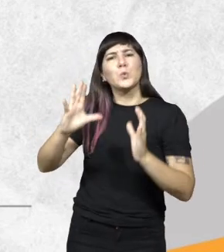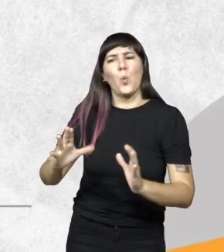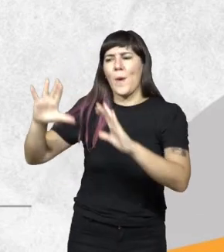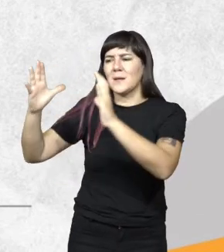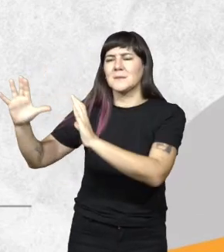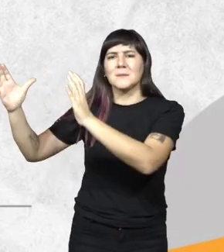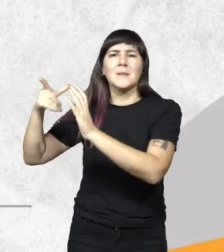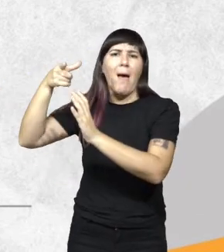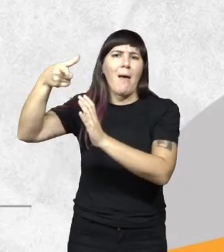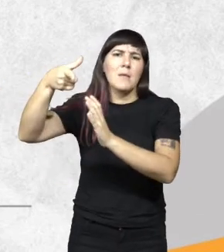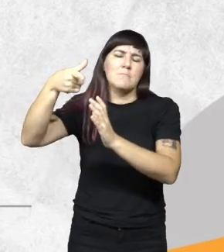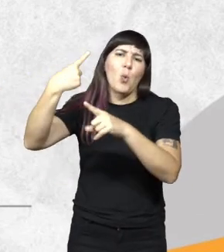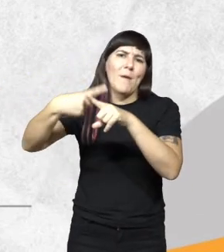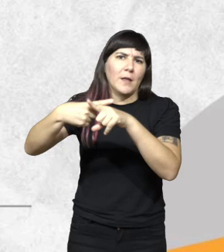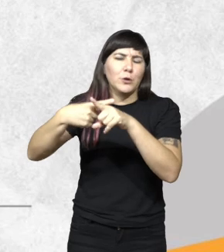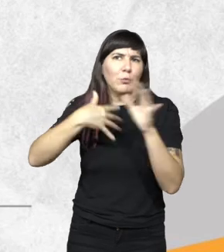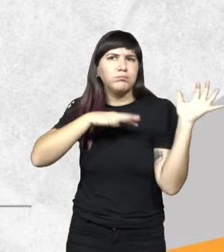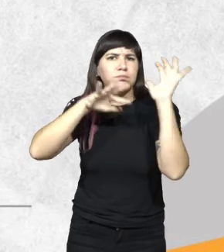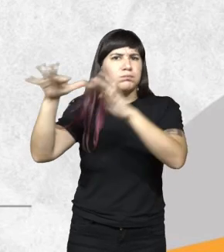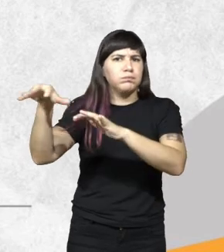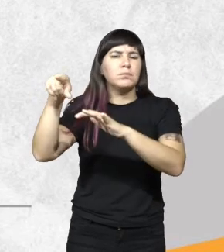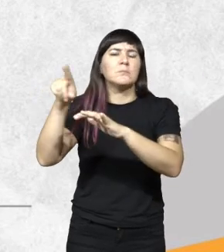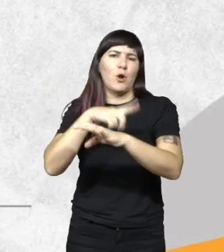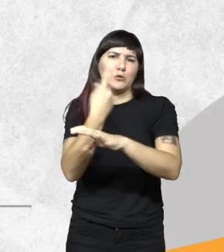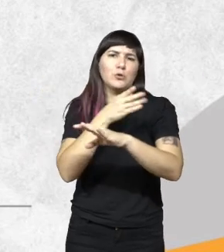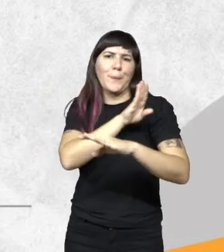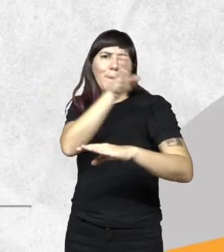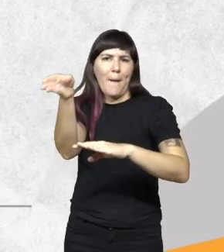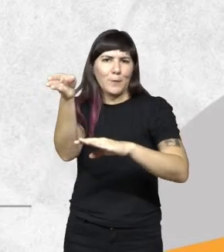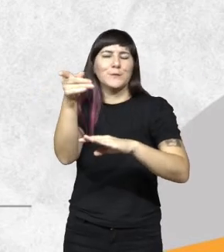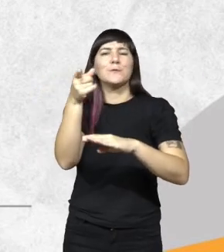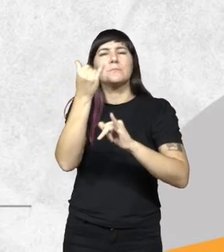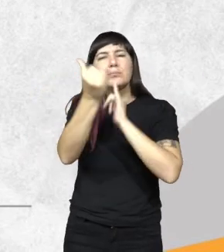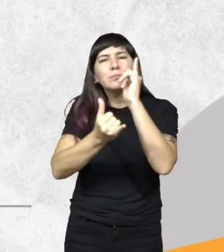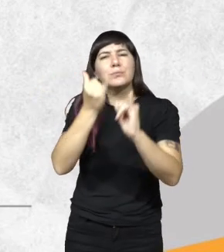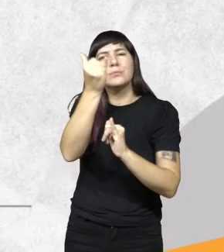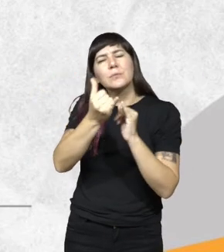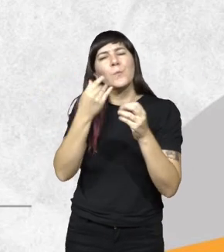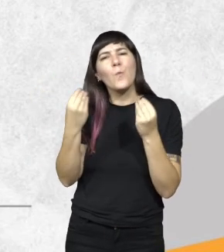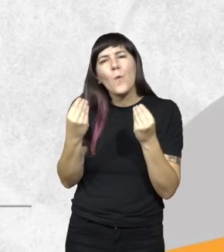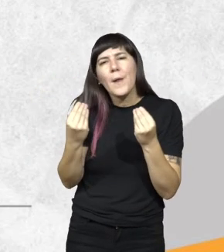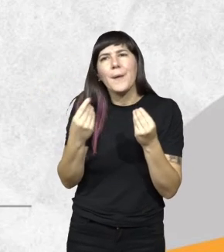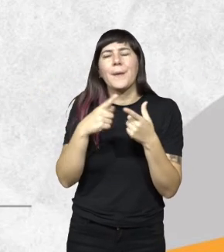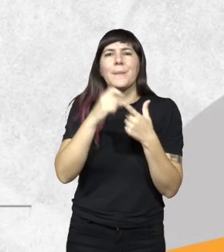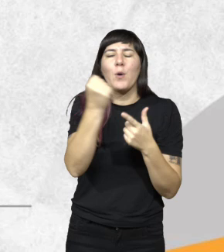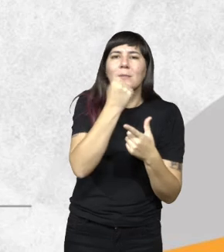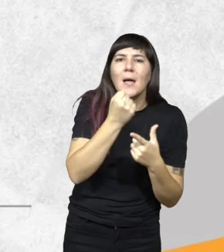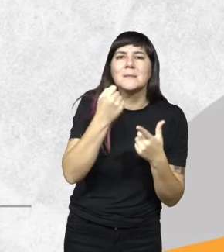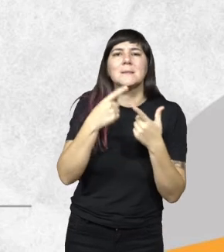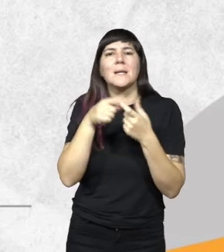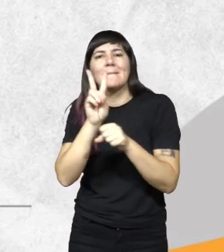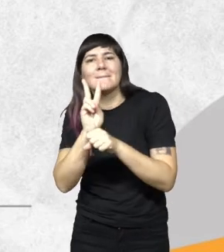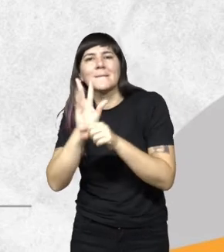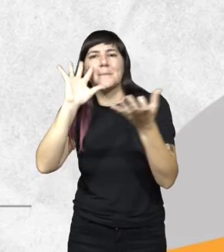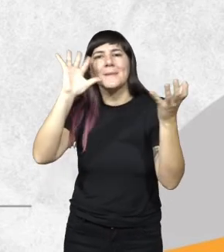un evento nacional e internacional donde nosotros participamos y damos a conocer cuál es la importancia la